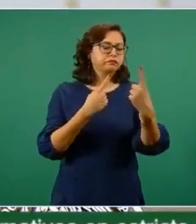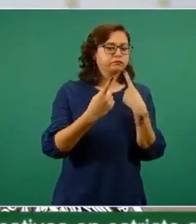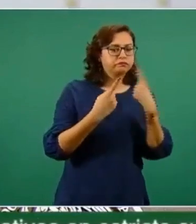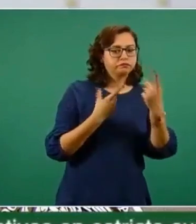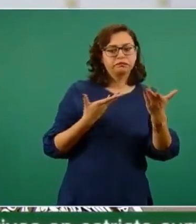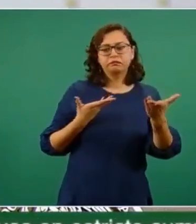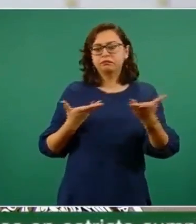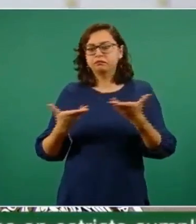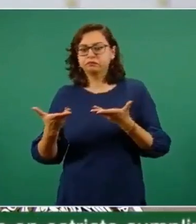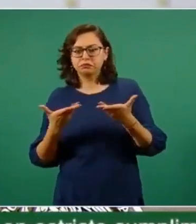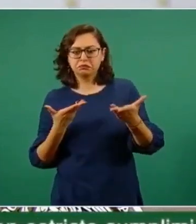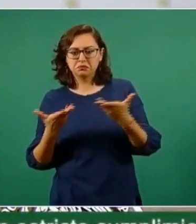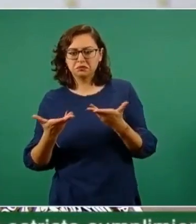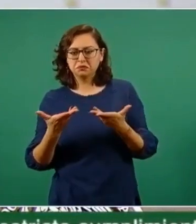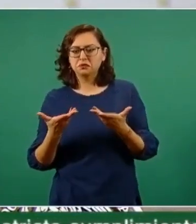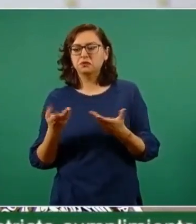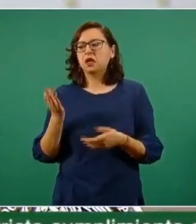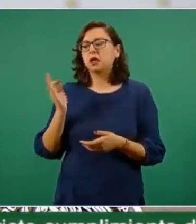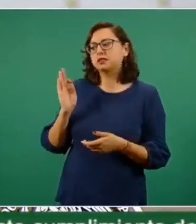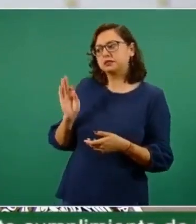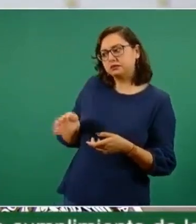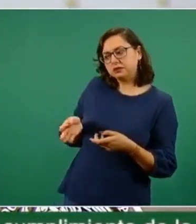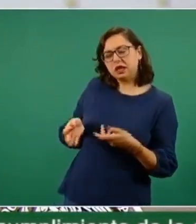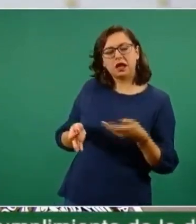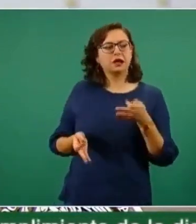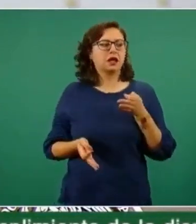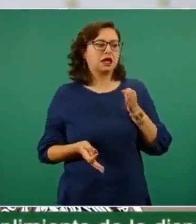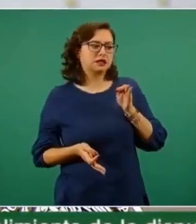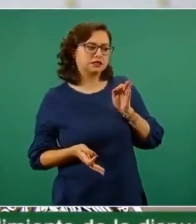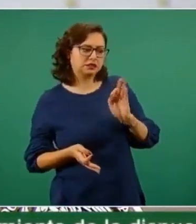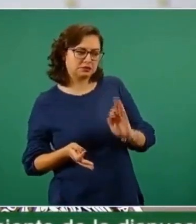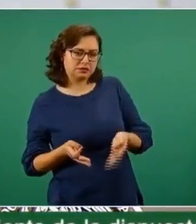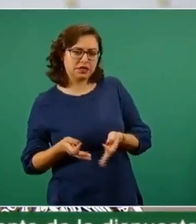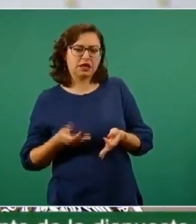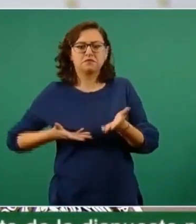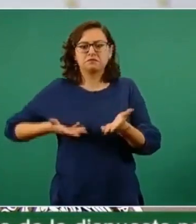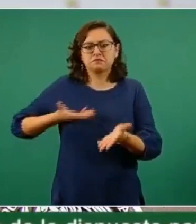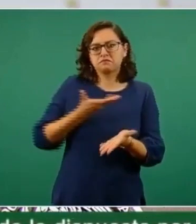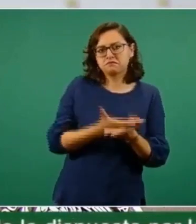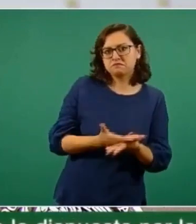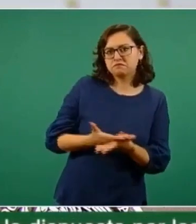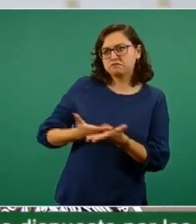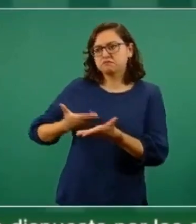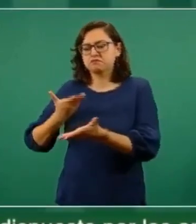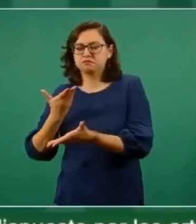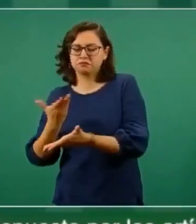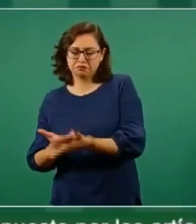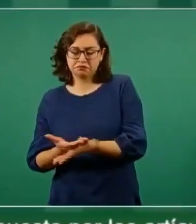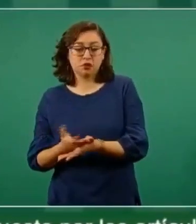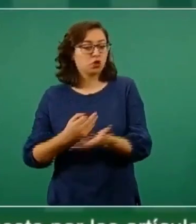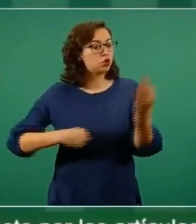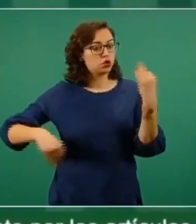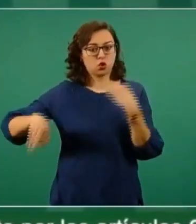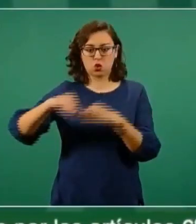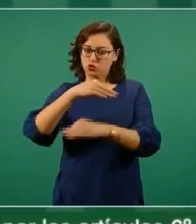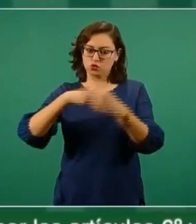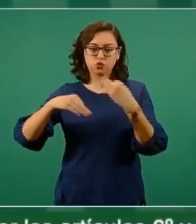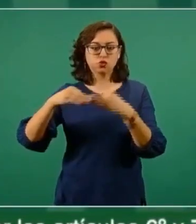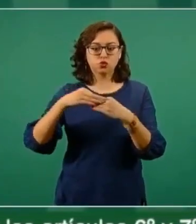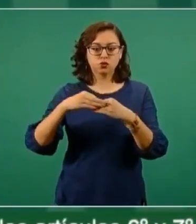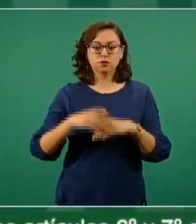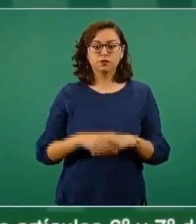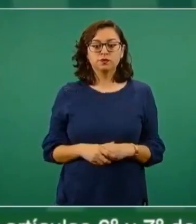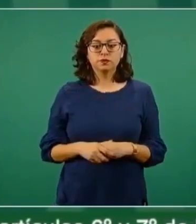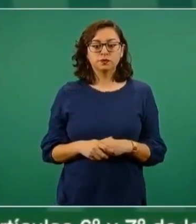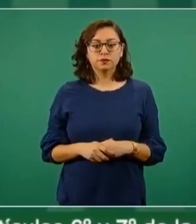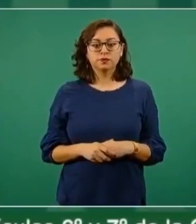cedimos cosas y llevamos cosas en la mesa. Quiero dejar claro que los